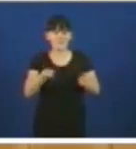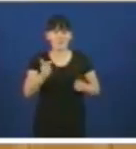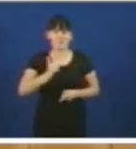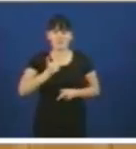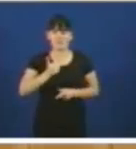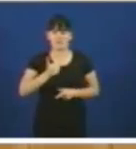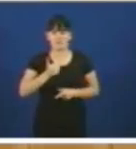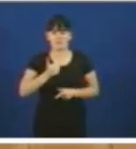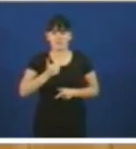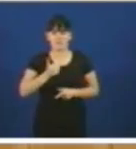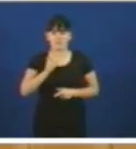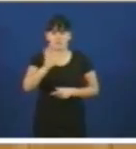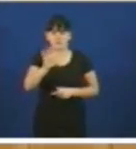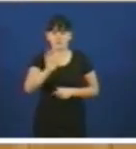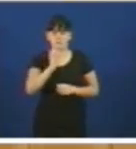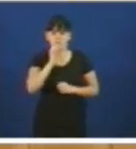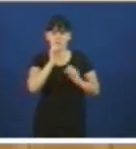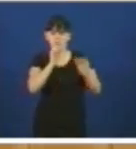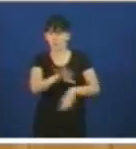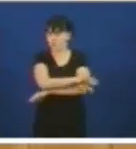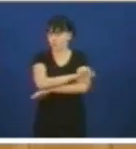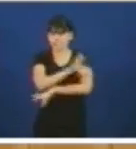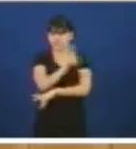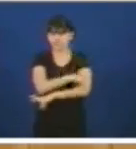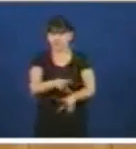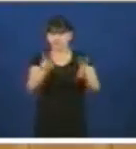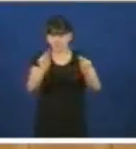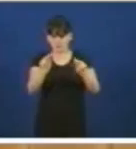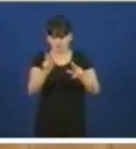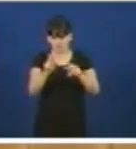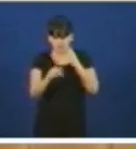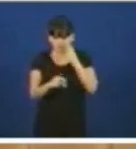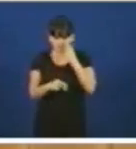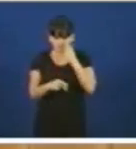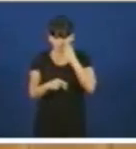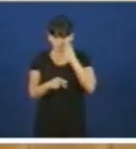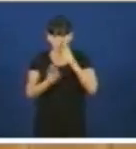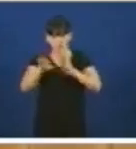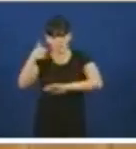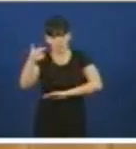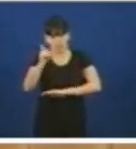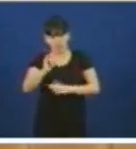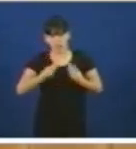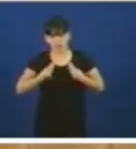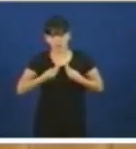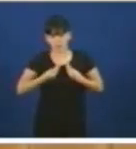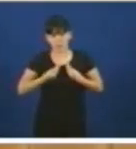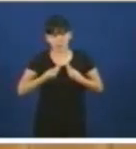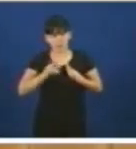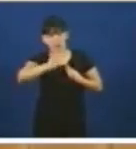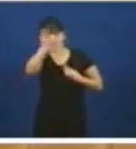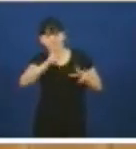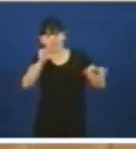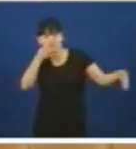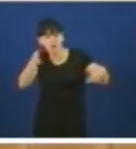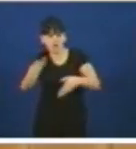consellería xa está hai vida fora destes muros hai vida dedíquesele isto non